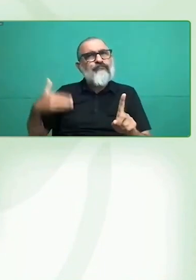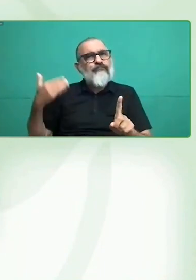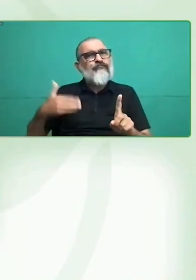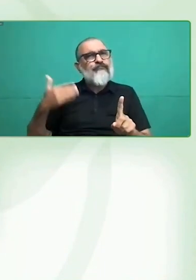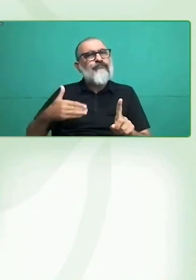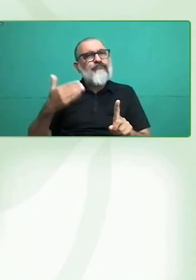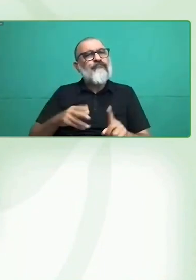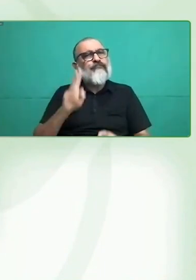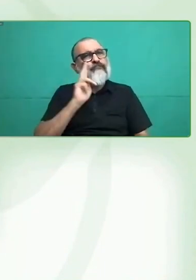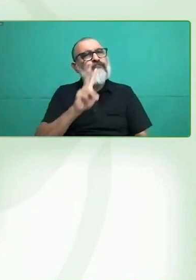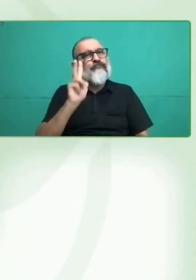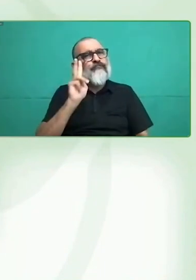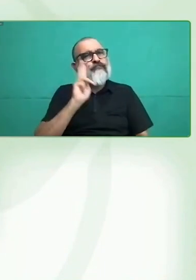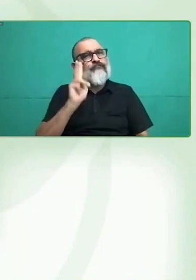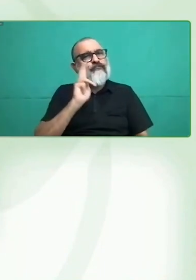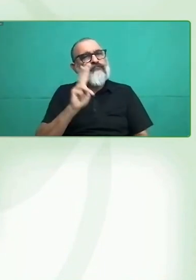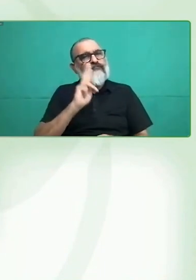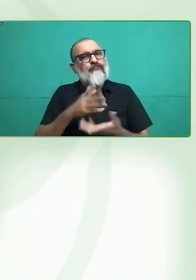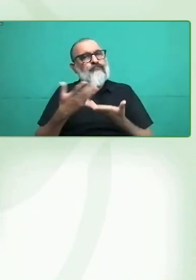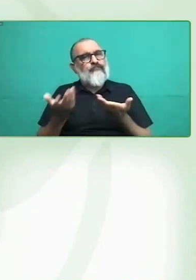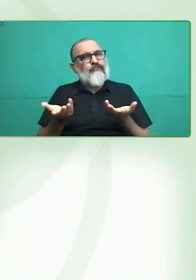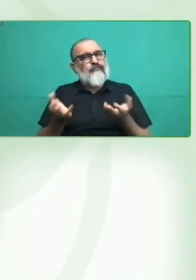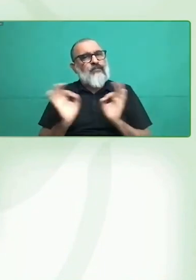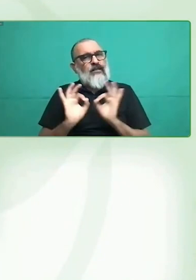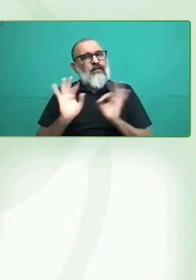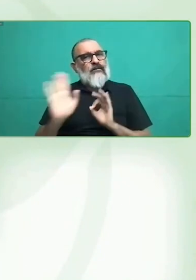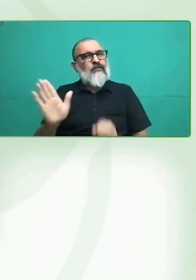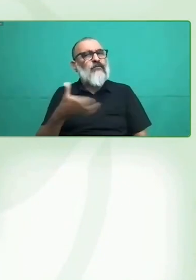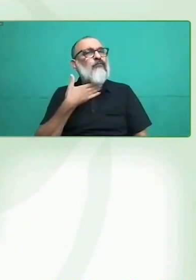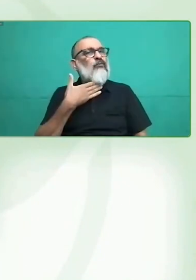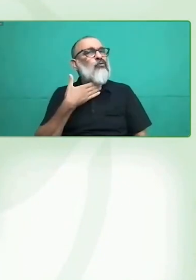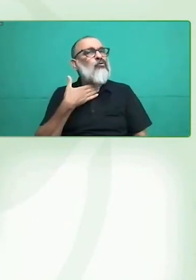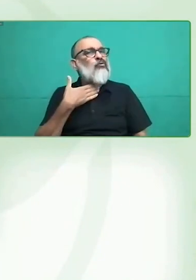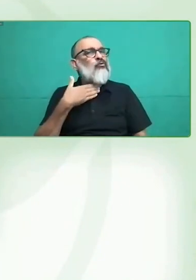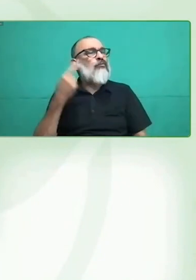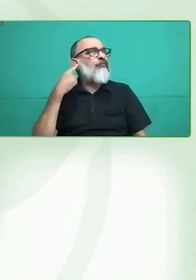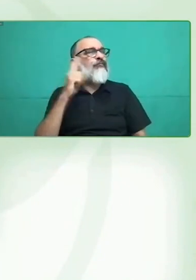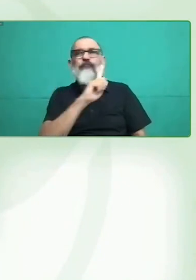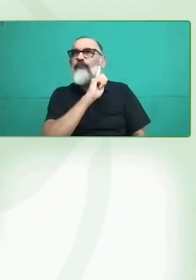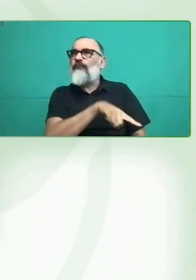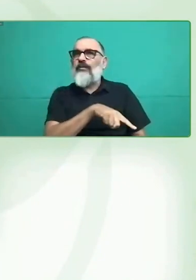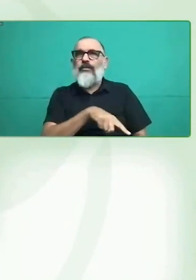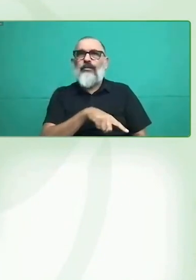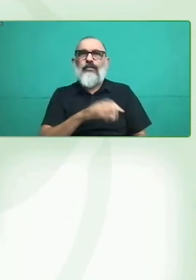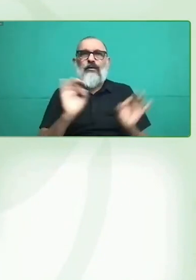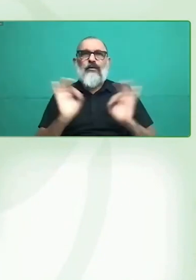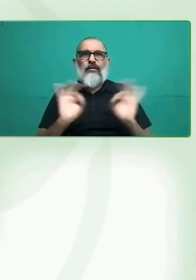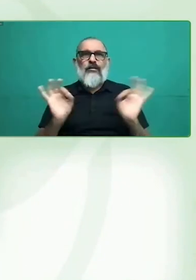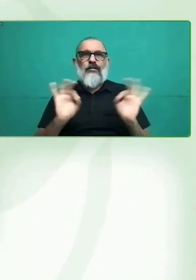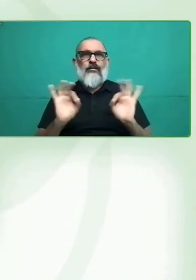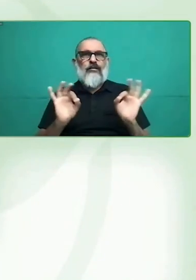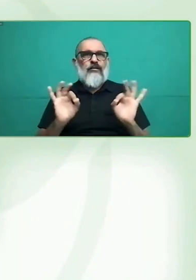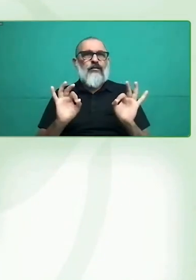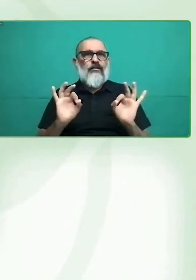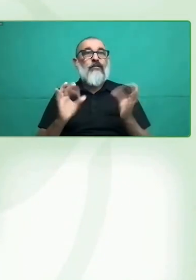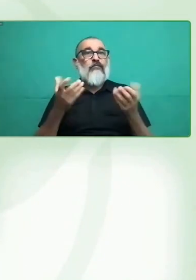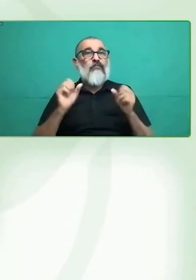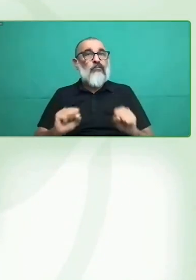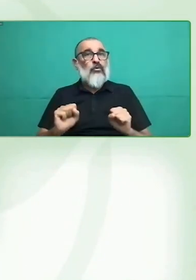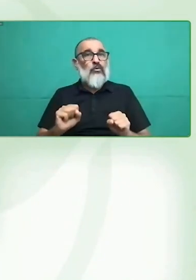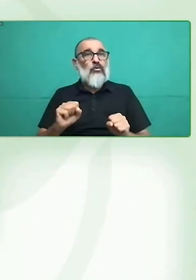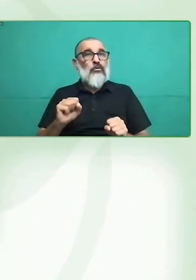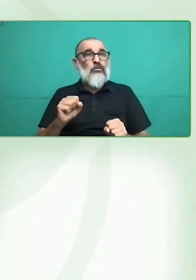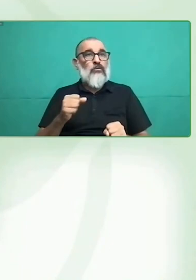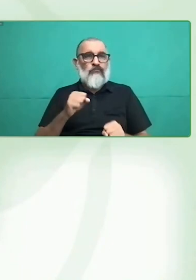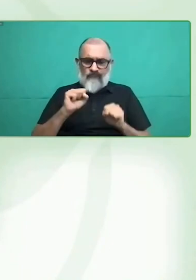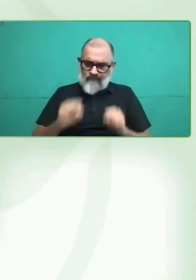sido escuchadas, la posibilidad de elegir quiénes quieren ser, cómo quieren vivir y qué decisiones quieren tomar, como cualquier persona.